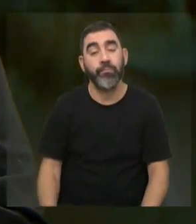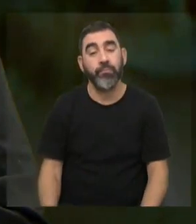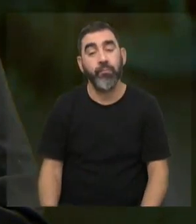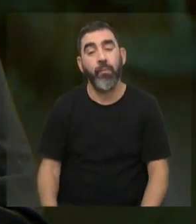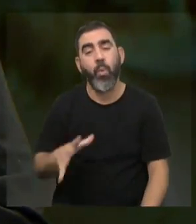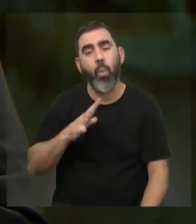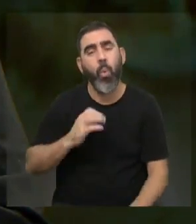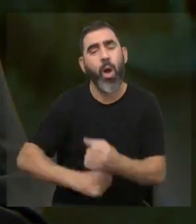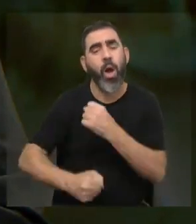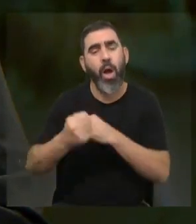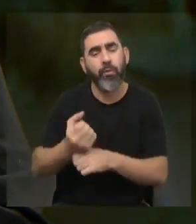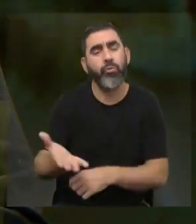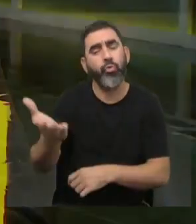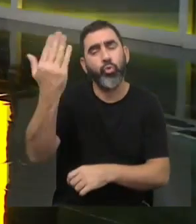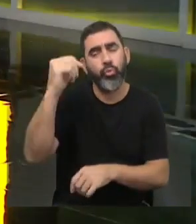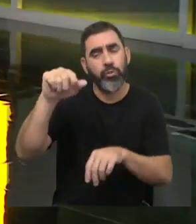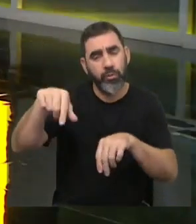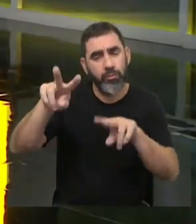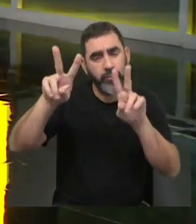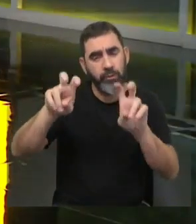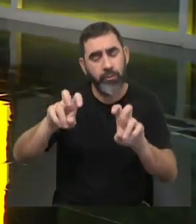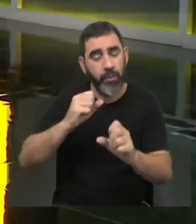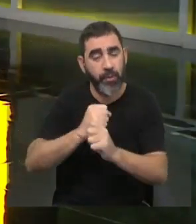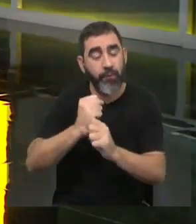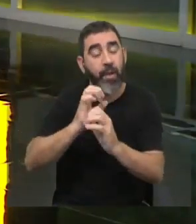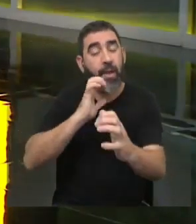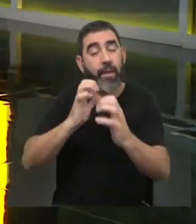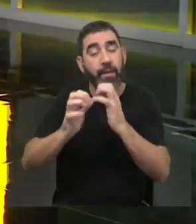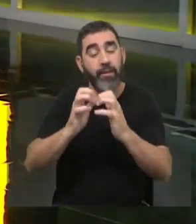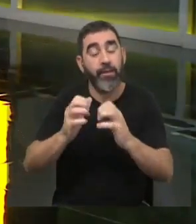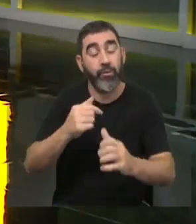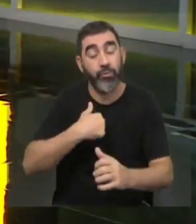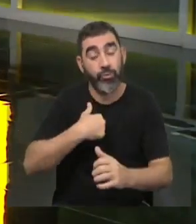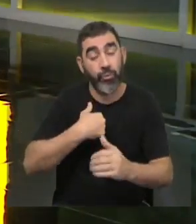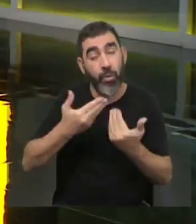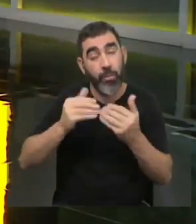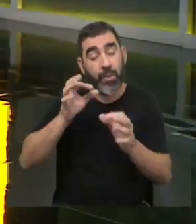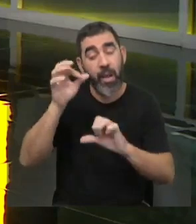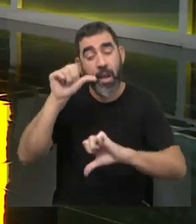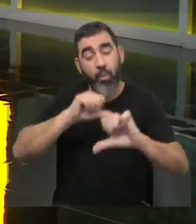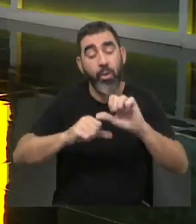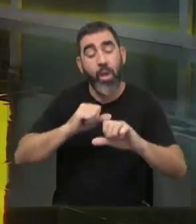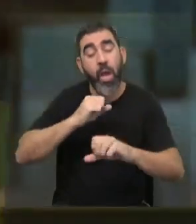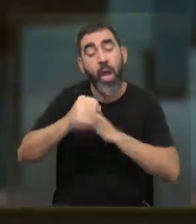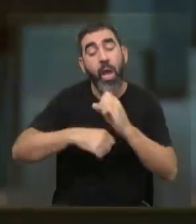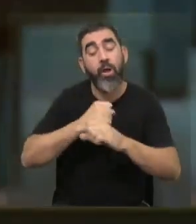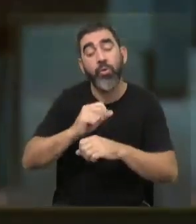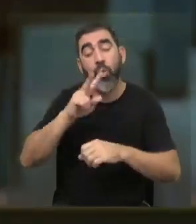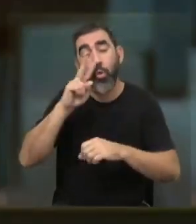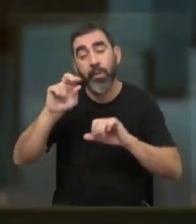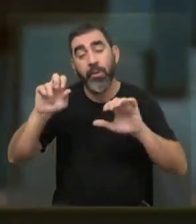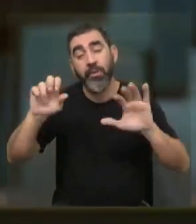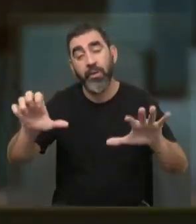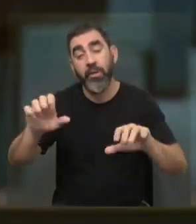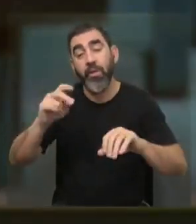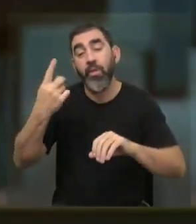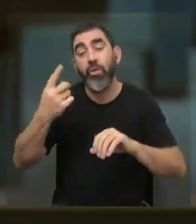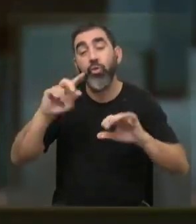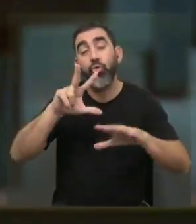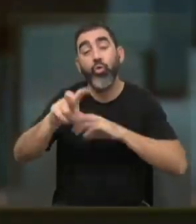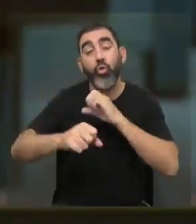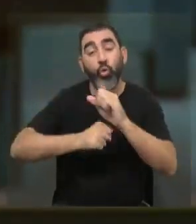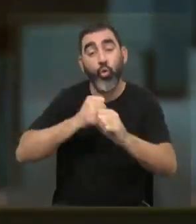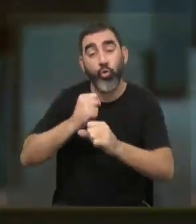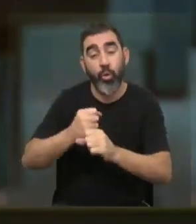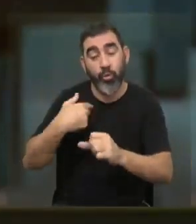¿cuántos años hace que venís trabajando en tu campo vinculado a la energía? Y bueno, yo entré en el laboratorio en el año 2006, o sea, hace 18 años que